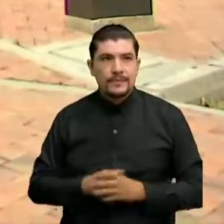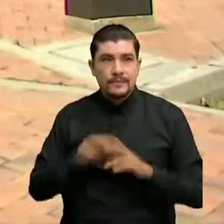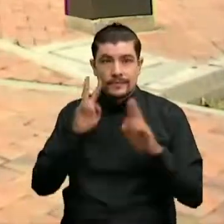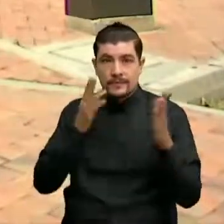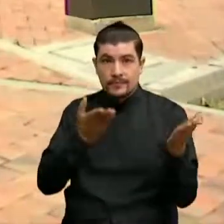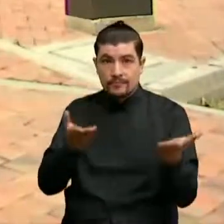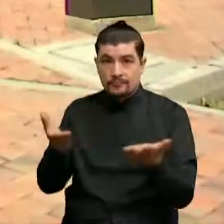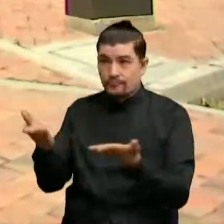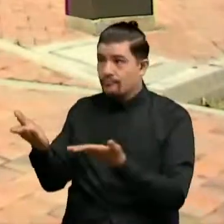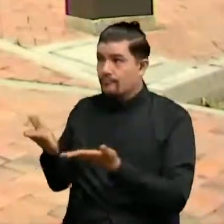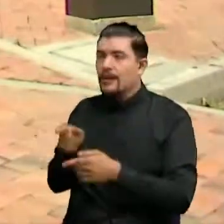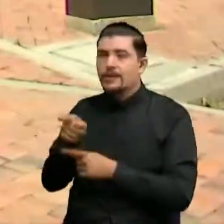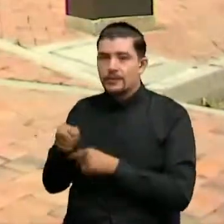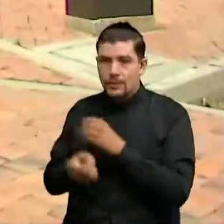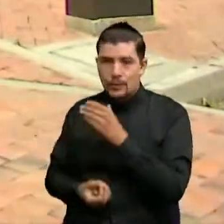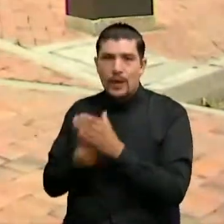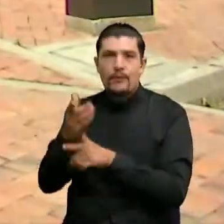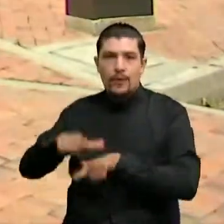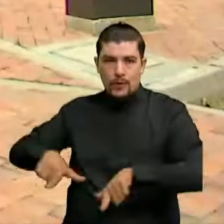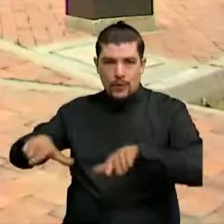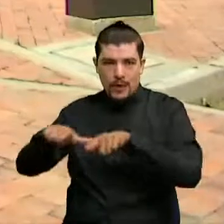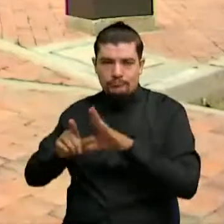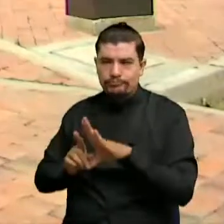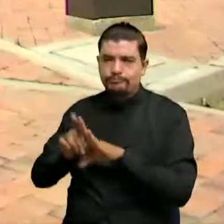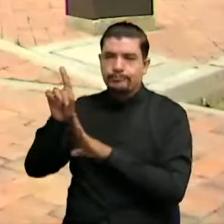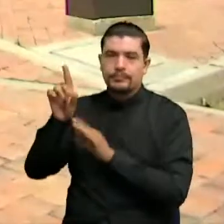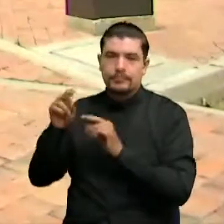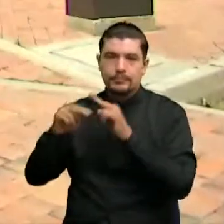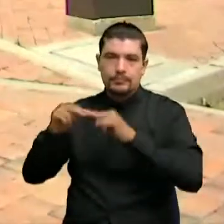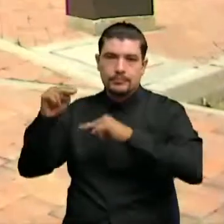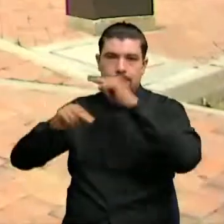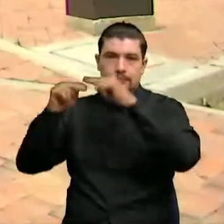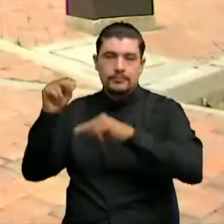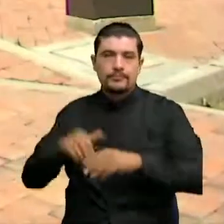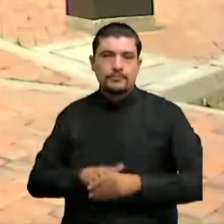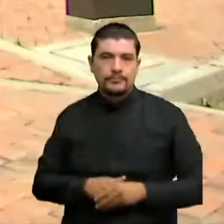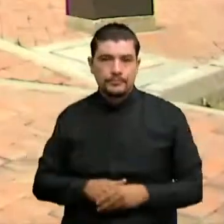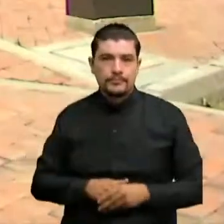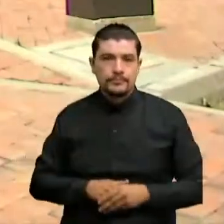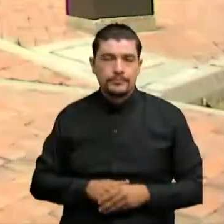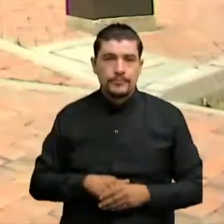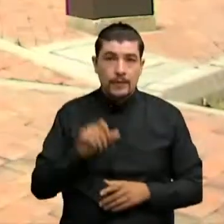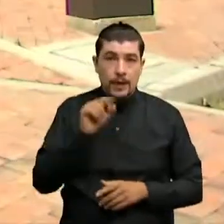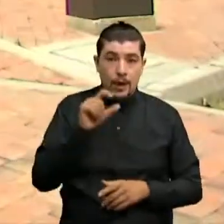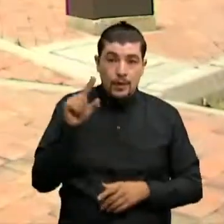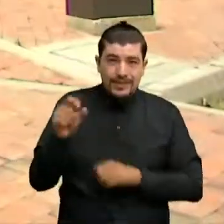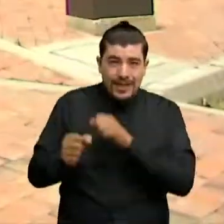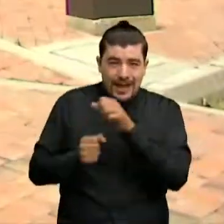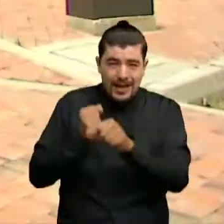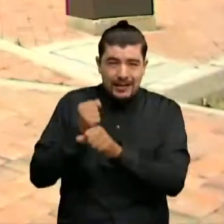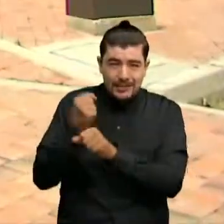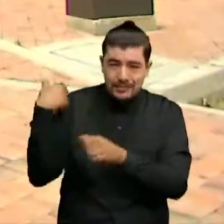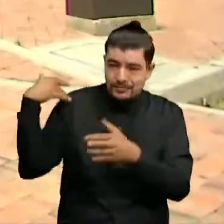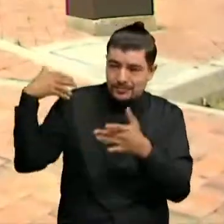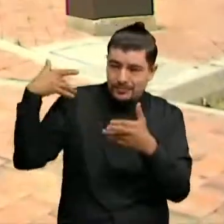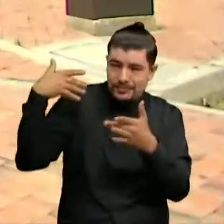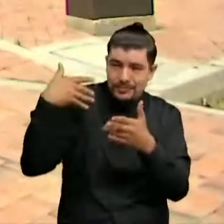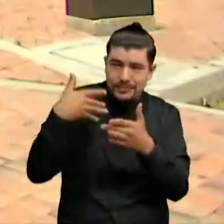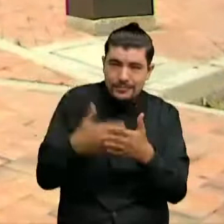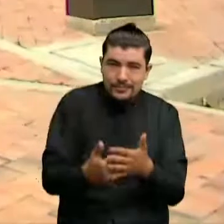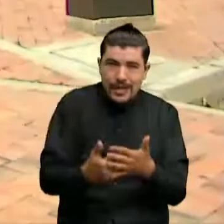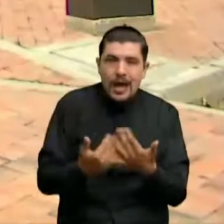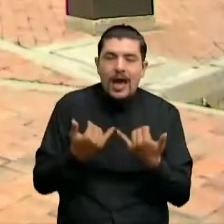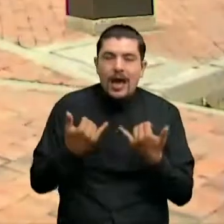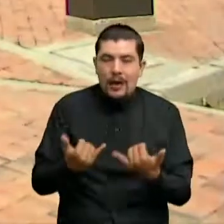De este nuevo casco urbano Como podemos observar Luego de más o menos alrededor de 11 años Que se cumplen pues este 2021